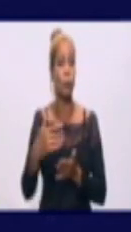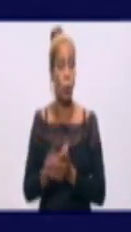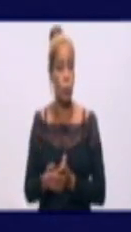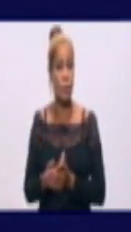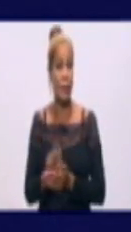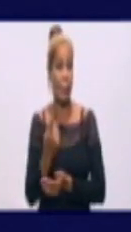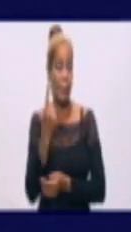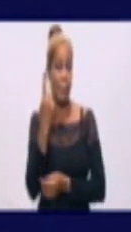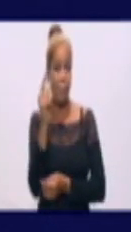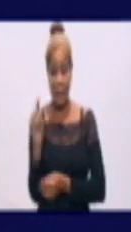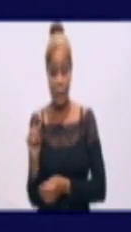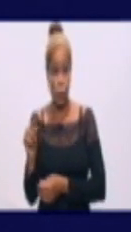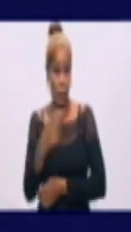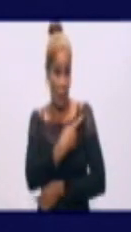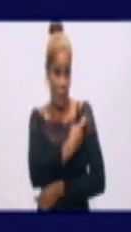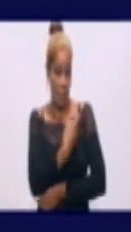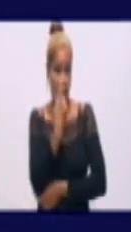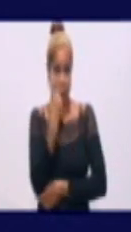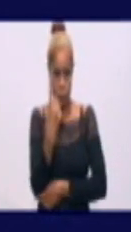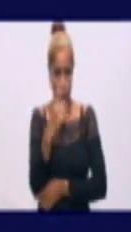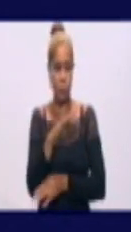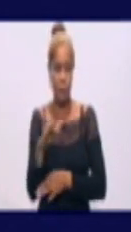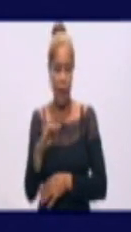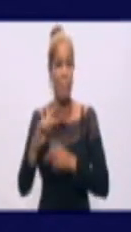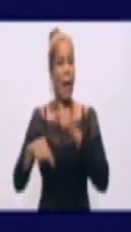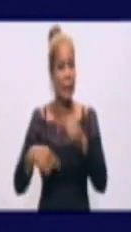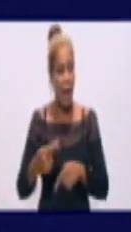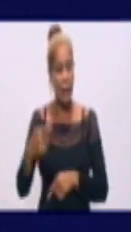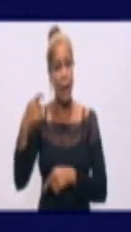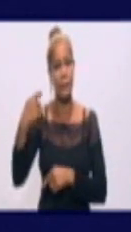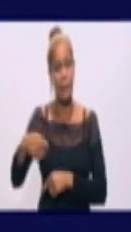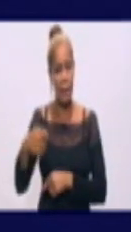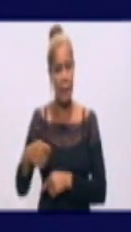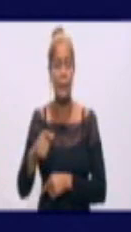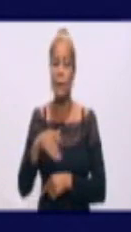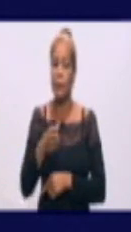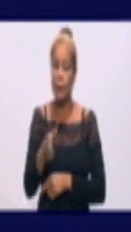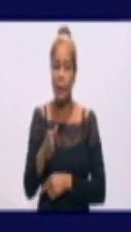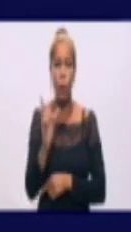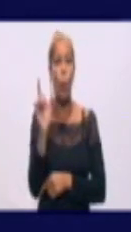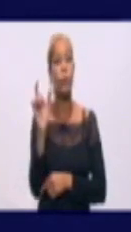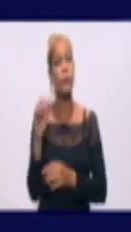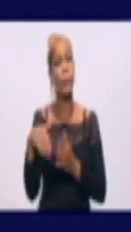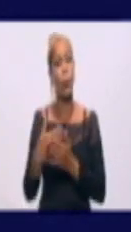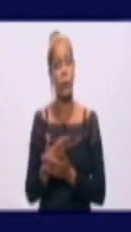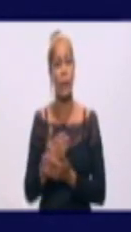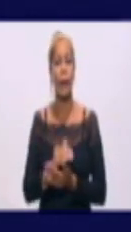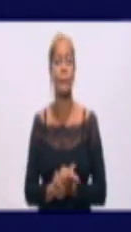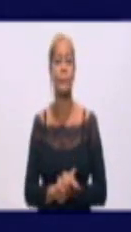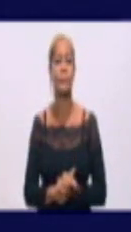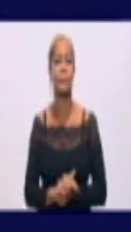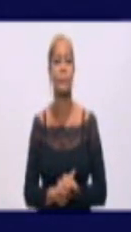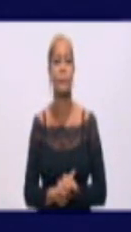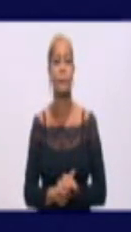tercera dosis. Muchas gracias a los compañeros de la prensa y, bueno, también al pueblo Bayamá.